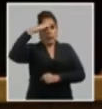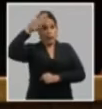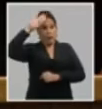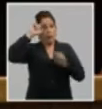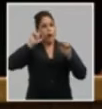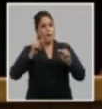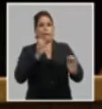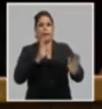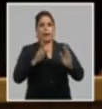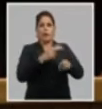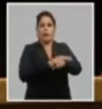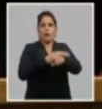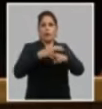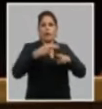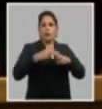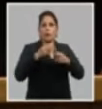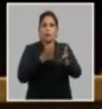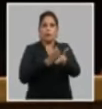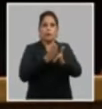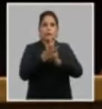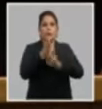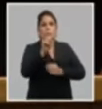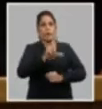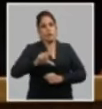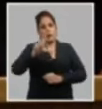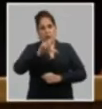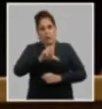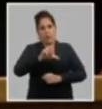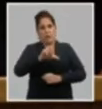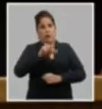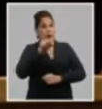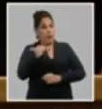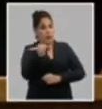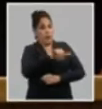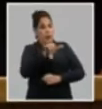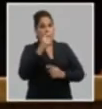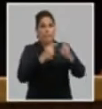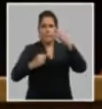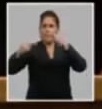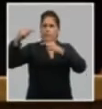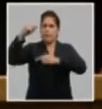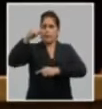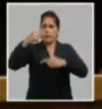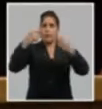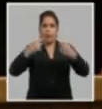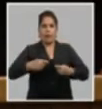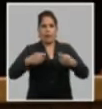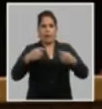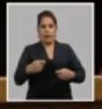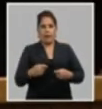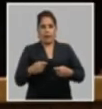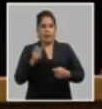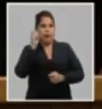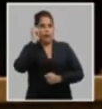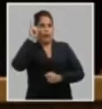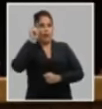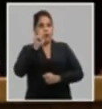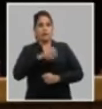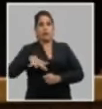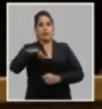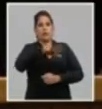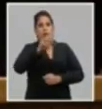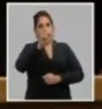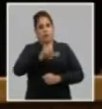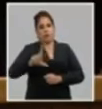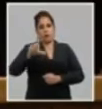encuentra en el periodo histórico de construcción del socialismo así como los principios en que se sustenta el ideal de sociedad